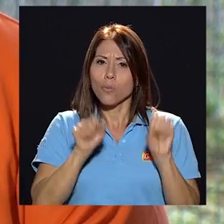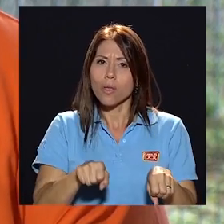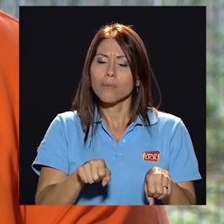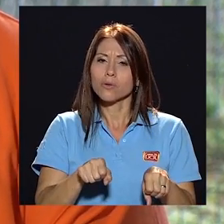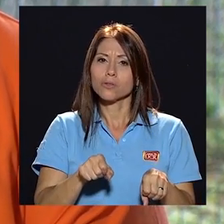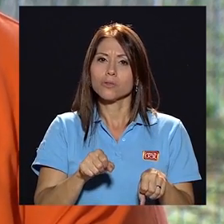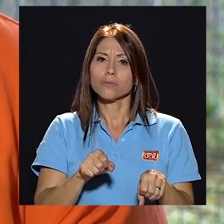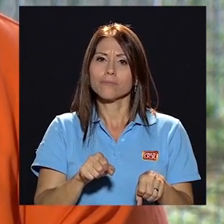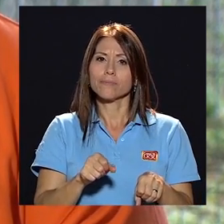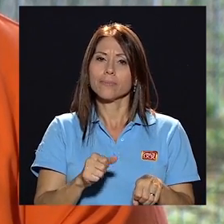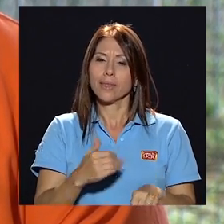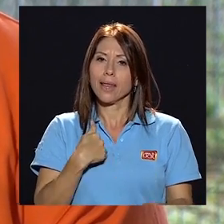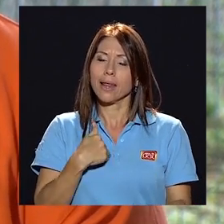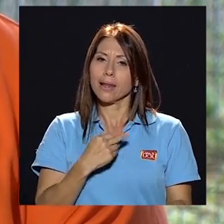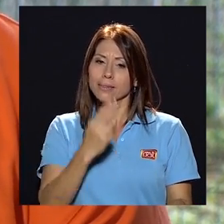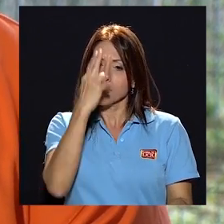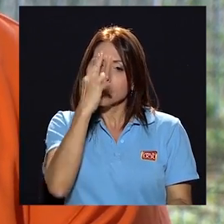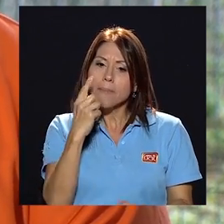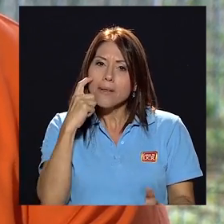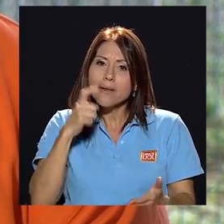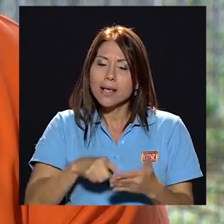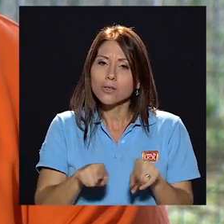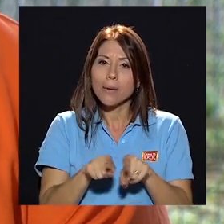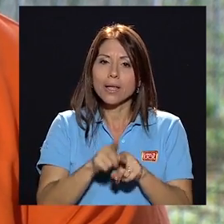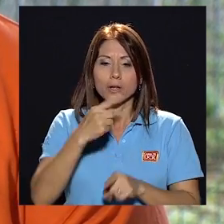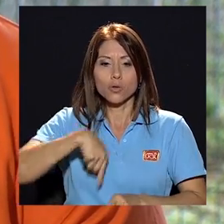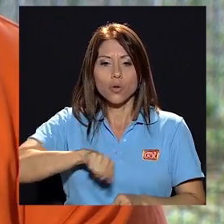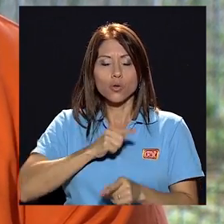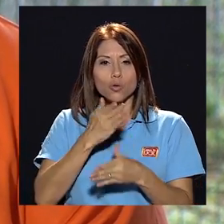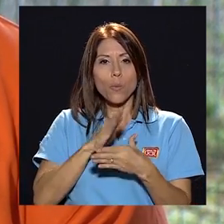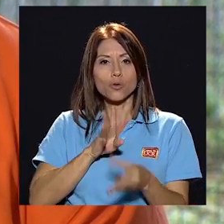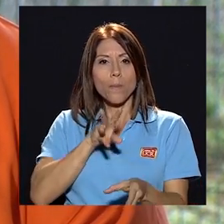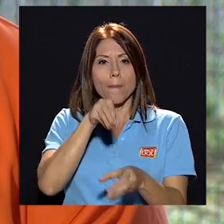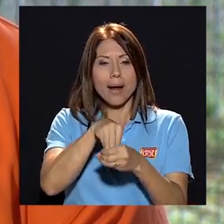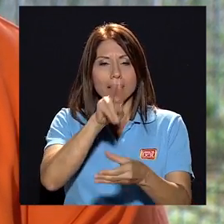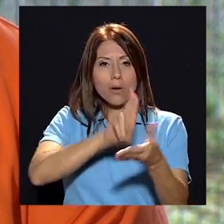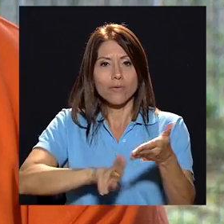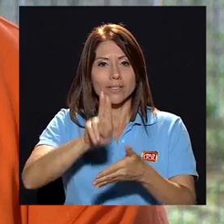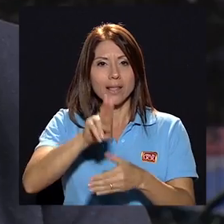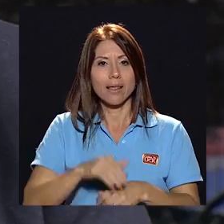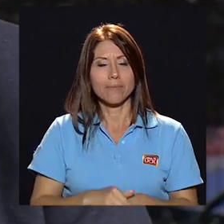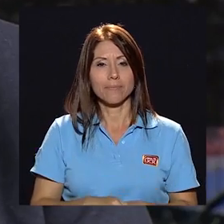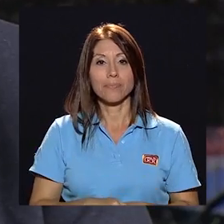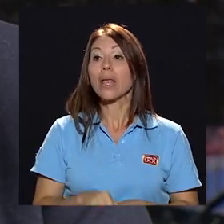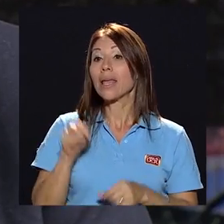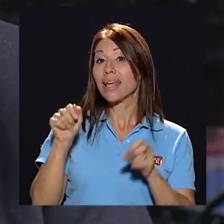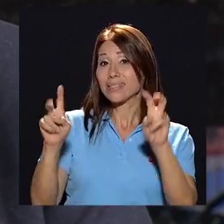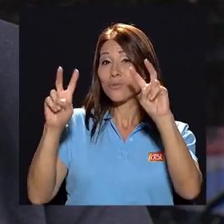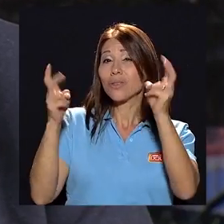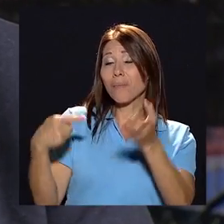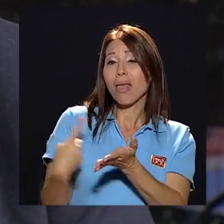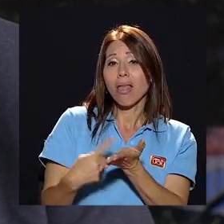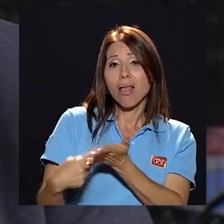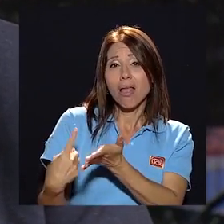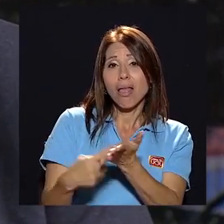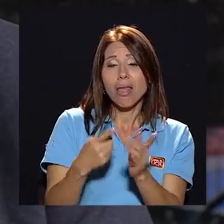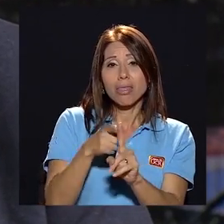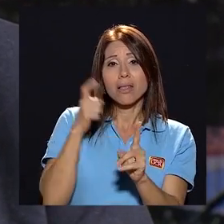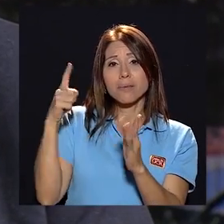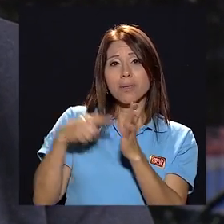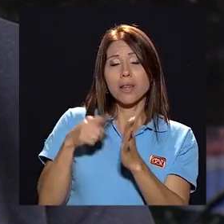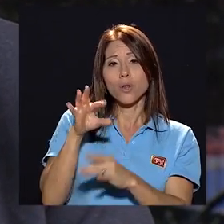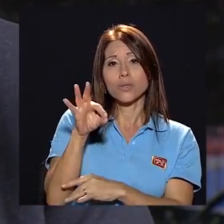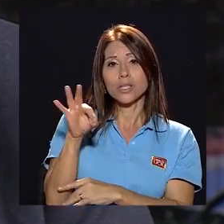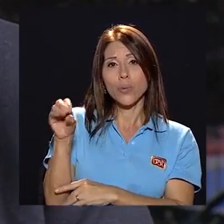nosotros podemos tener ese privilegio también nosotros somos parte de la universidad bueno eso es un tema que se viene discutiendo desde